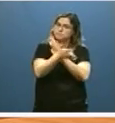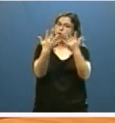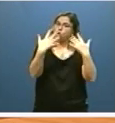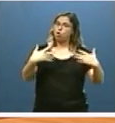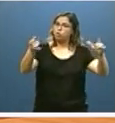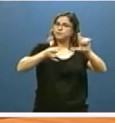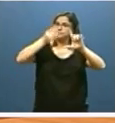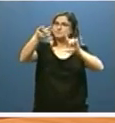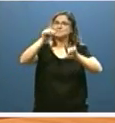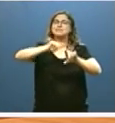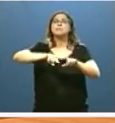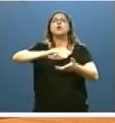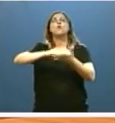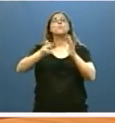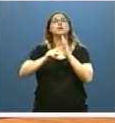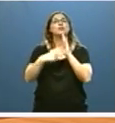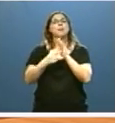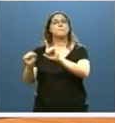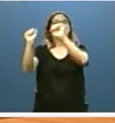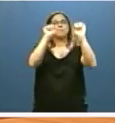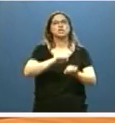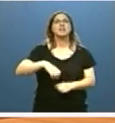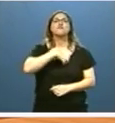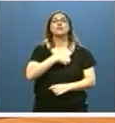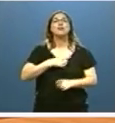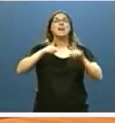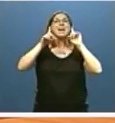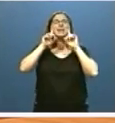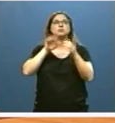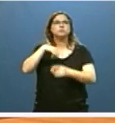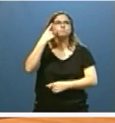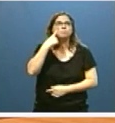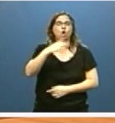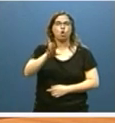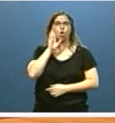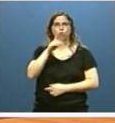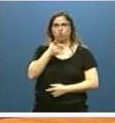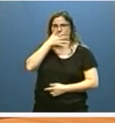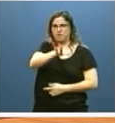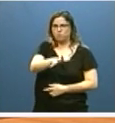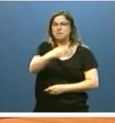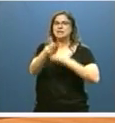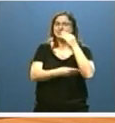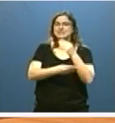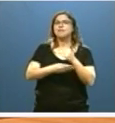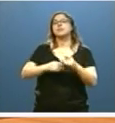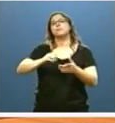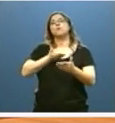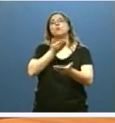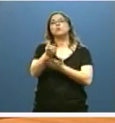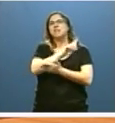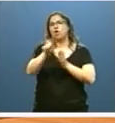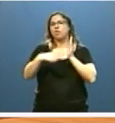el proyecto de ley que protege a los funcionarios que denuncien casos de corrupción. Siguiendo una PNL consensuada con el Grupo